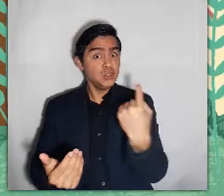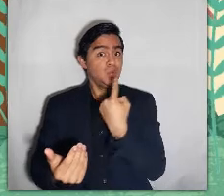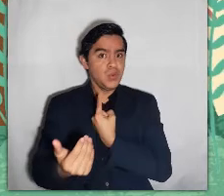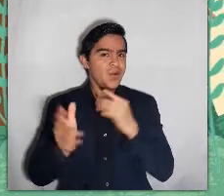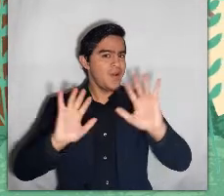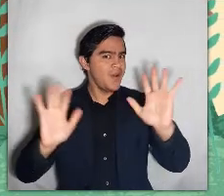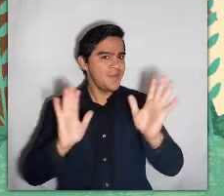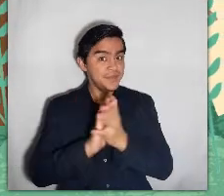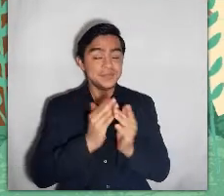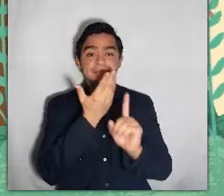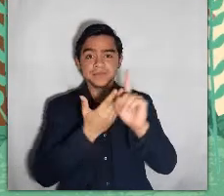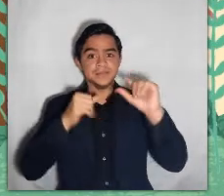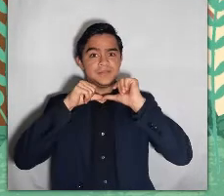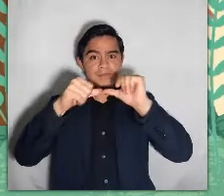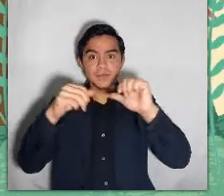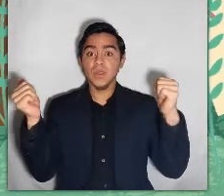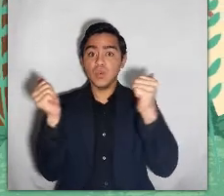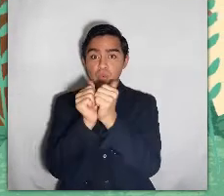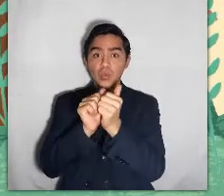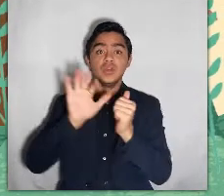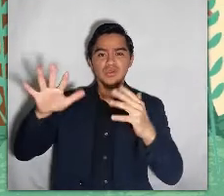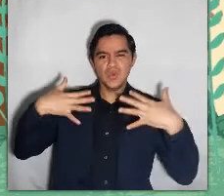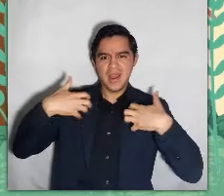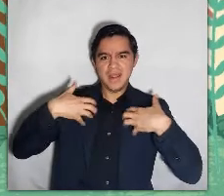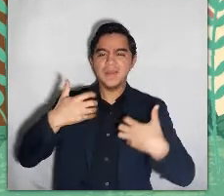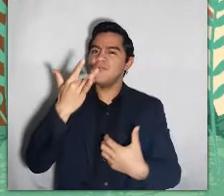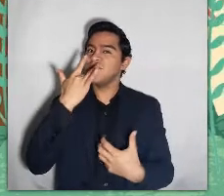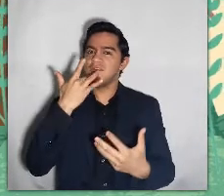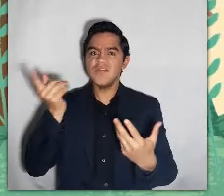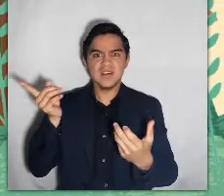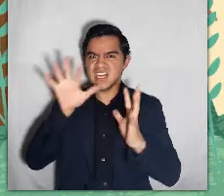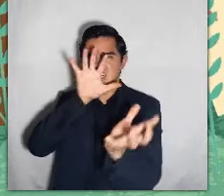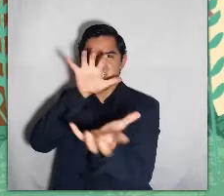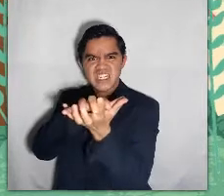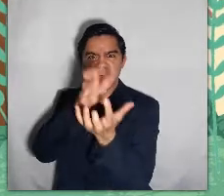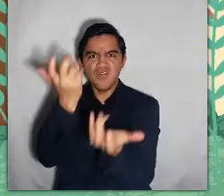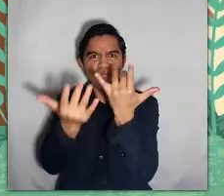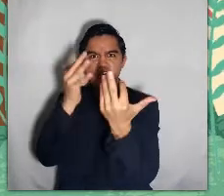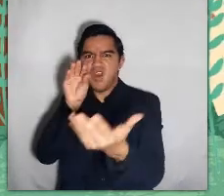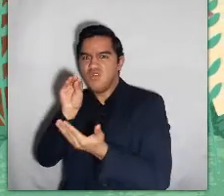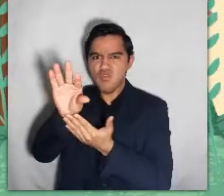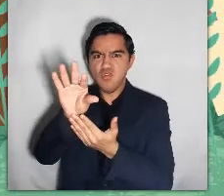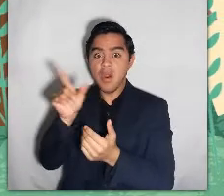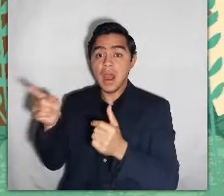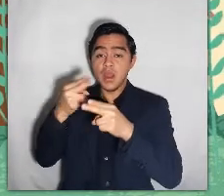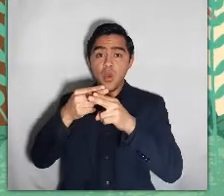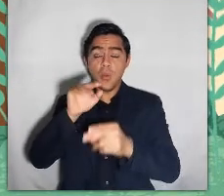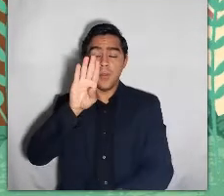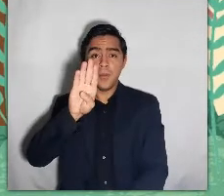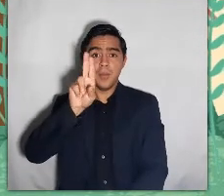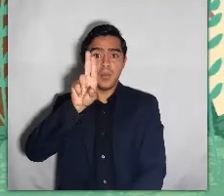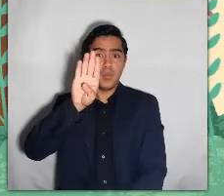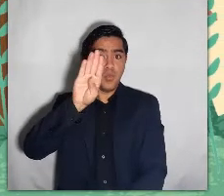no vayan a pensar que lo hace sola, que va, ella siempre va acompañada de su mascota preferida, el dragón